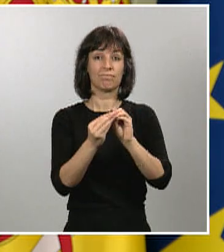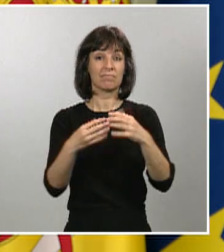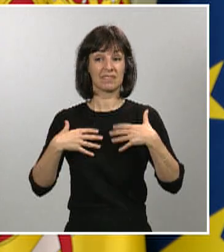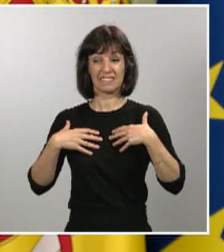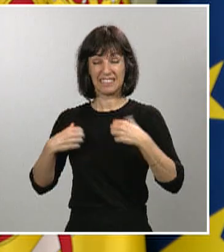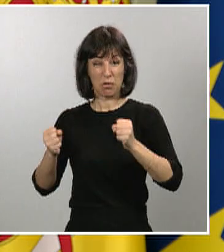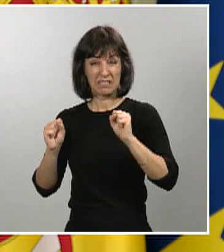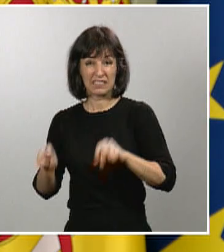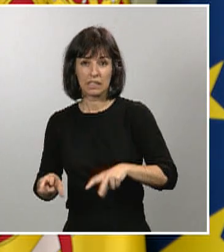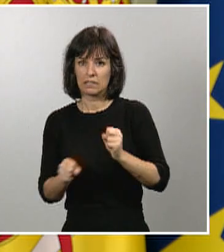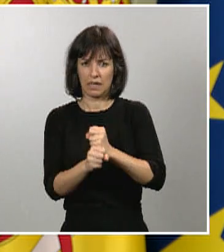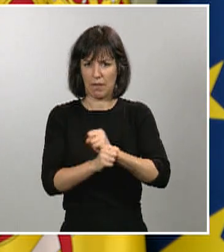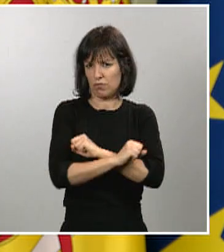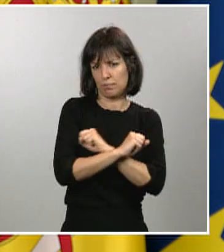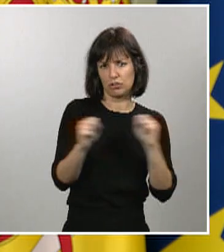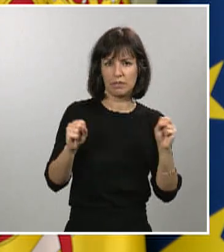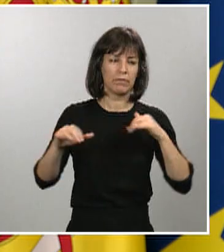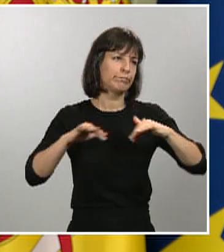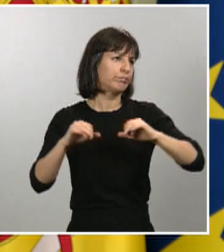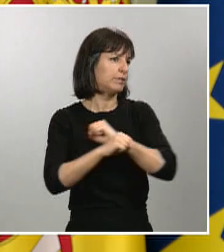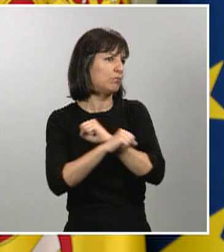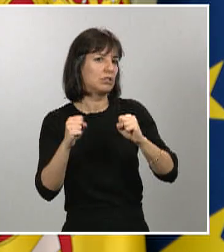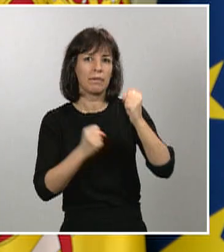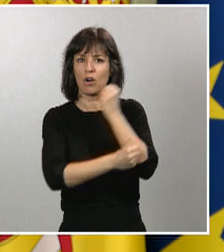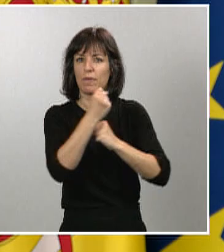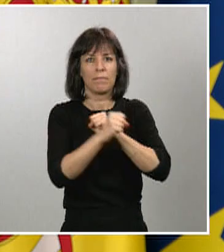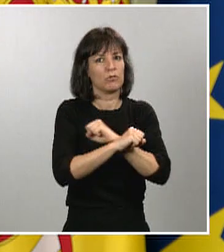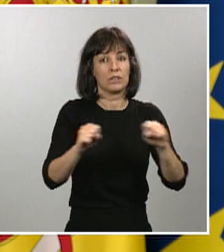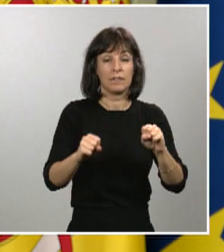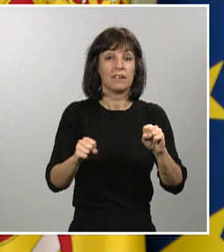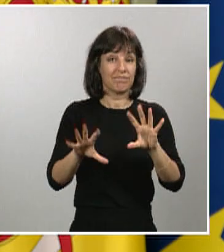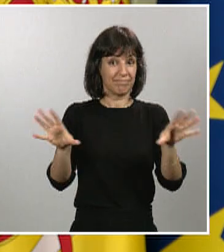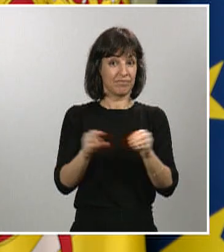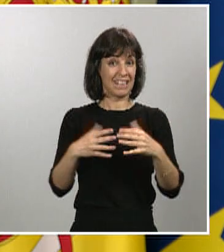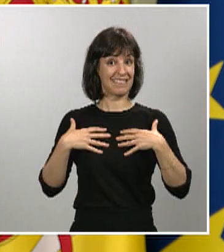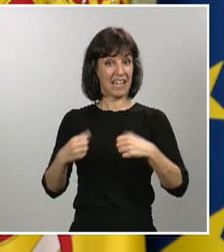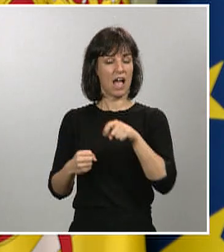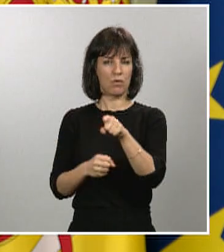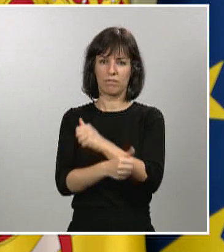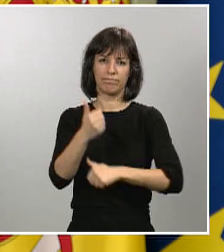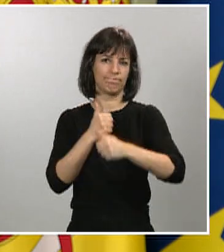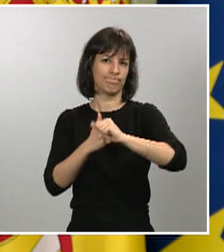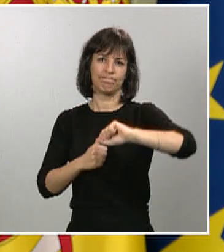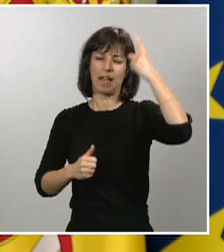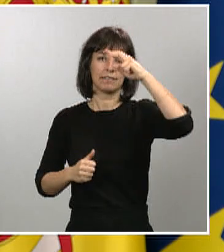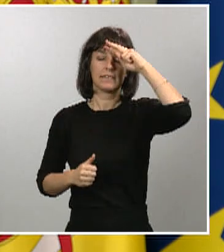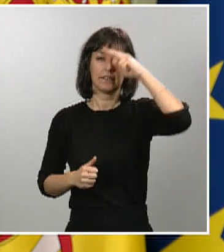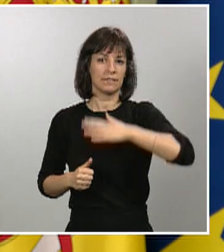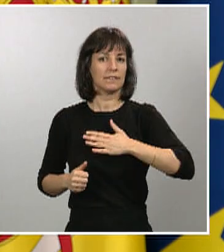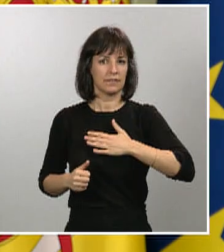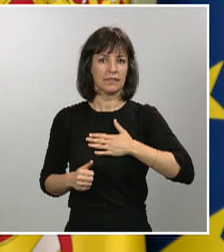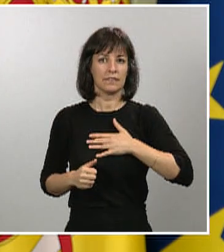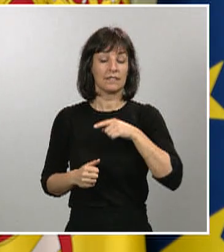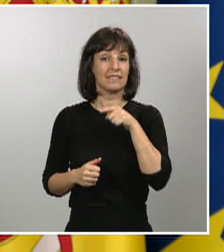no hay actividad, no hay economía. Por tanto, la salud sigue siendo la principal preocupación y una indiscutible